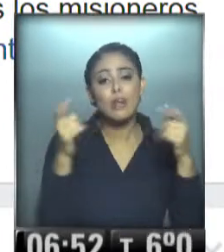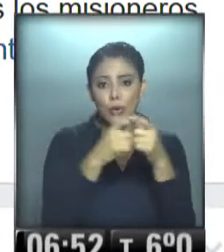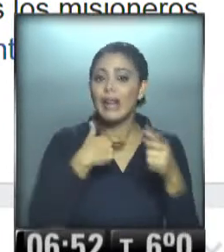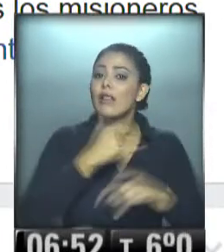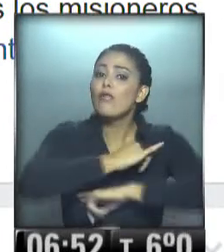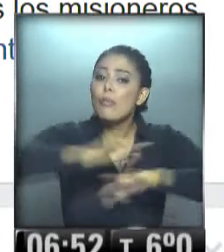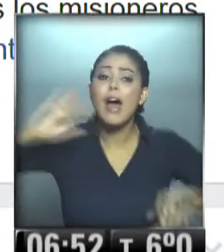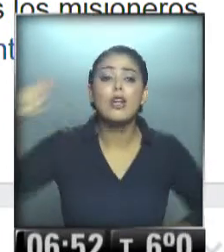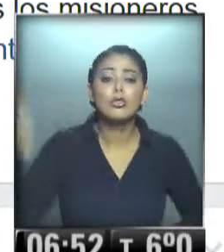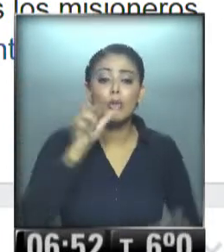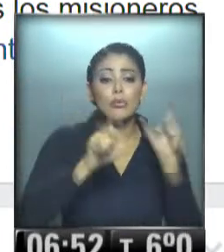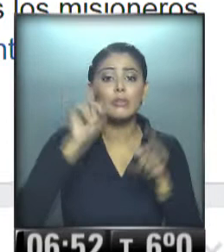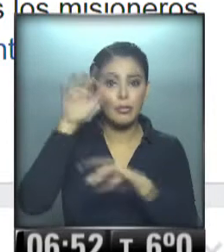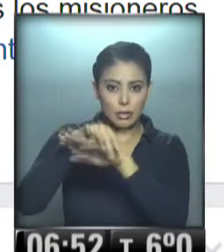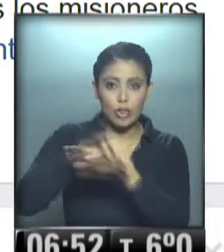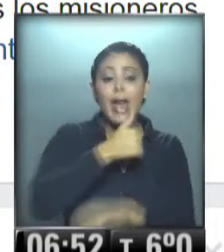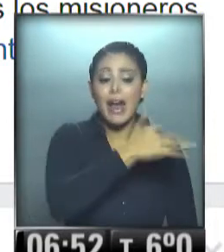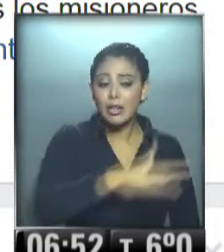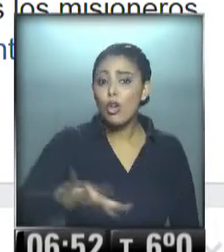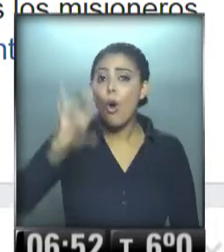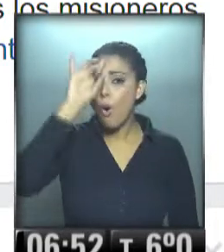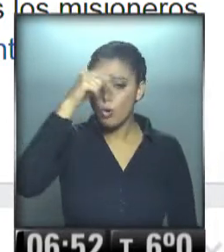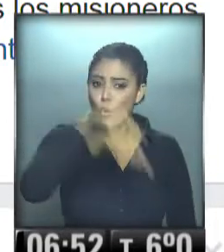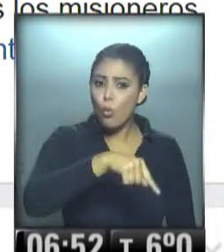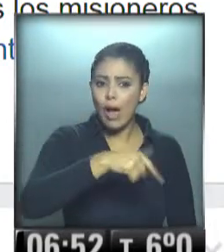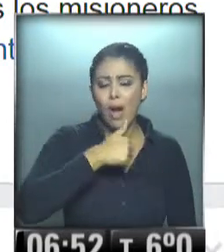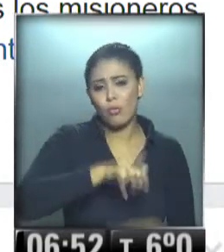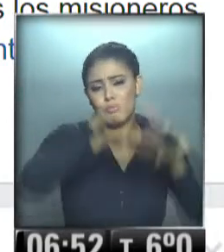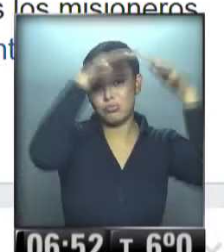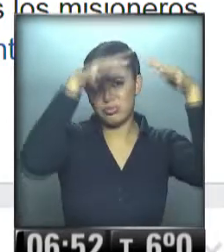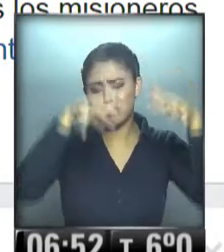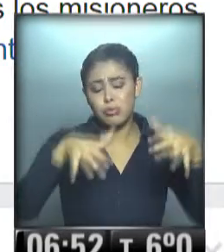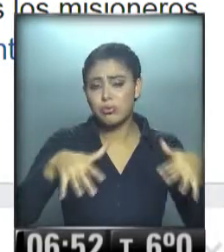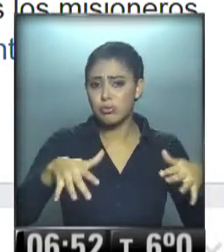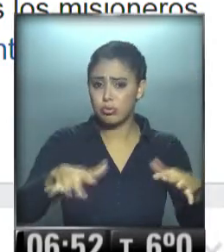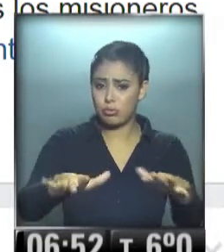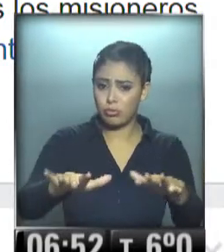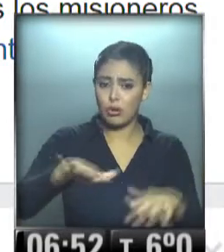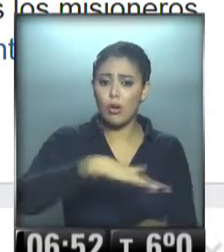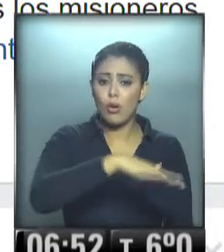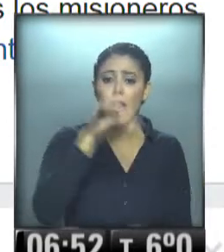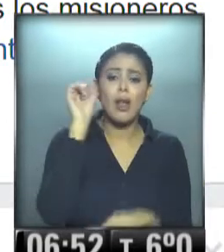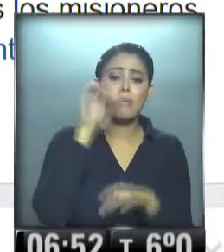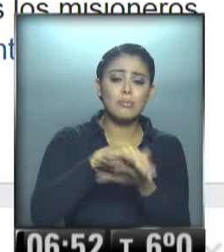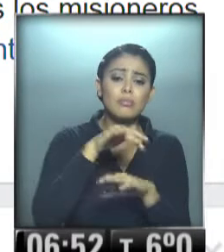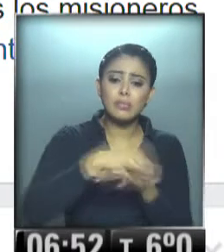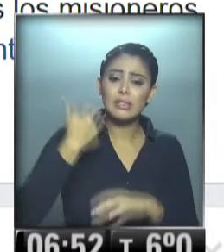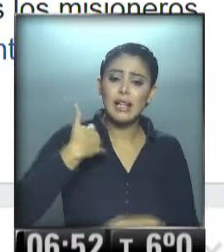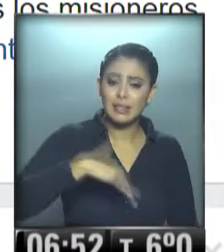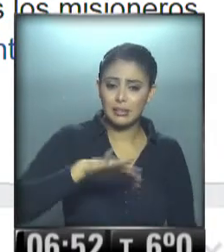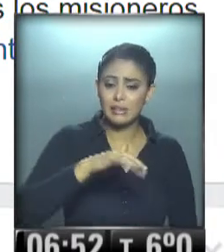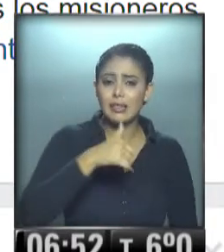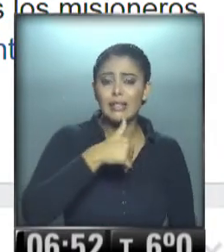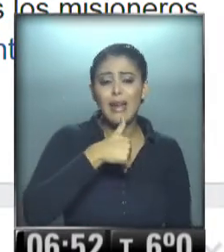quiero informar a todos los misioneros de que el río Uruguay está transbordando el soberbio. Misiones Argentina está a la mitad,